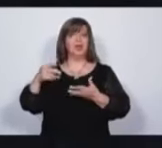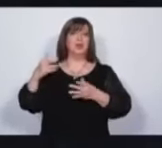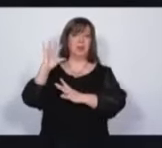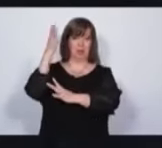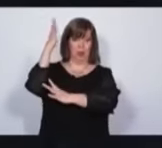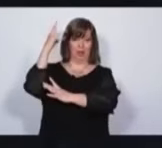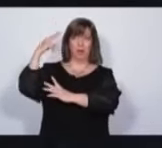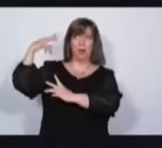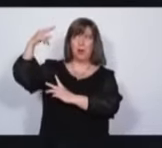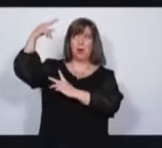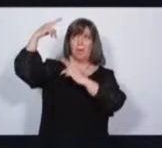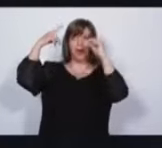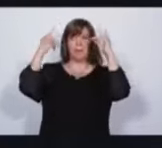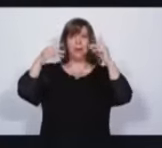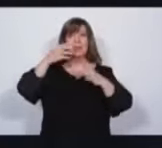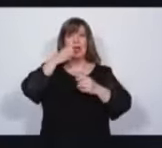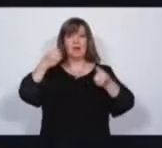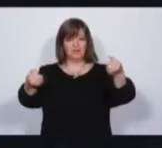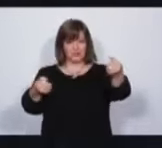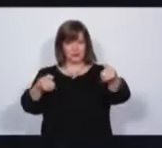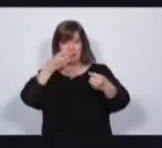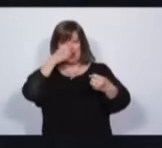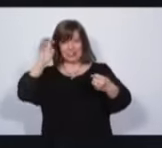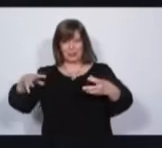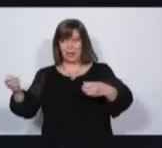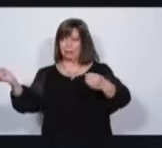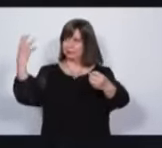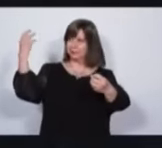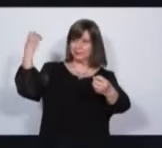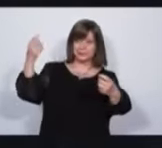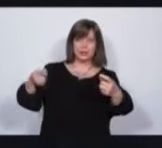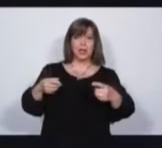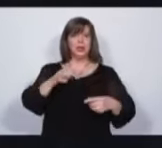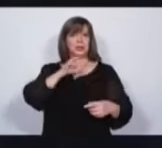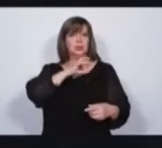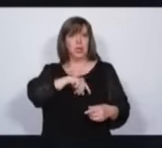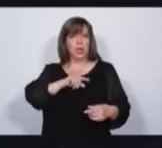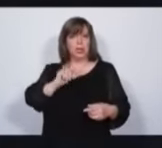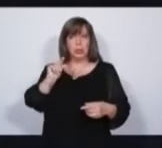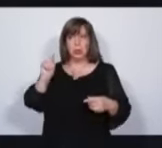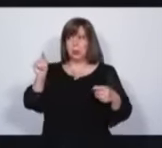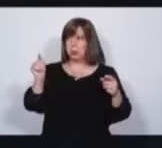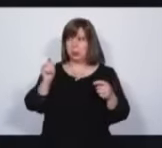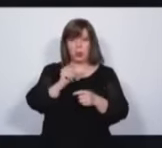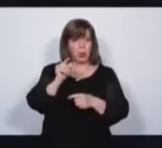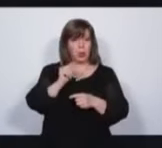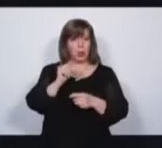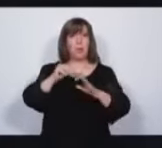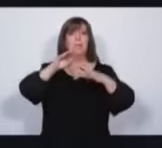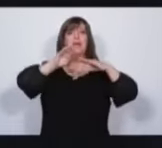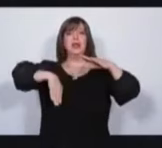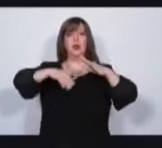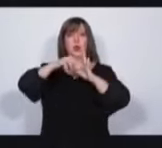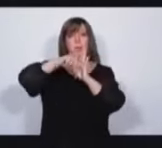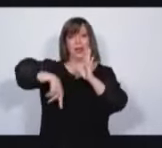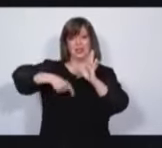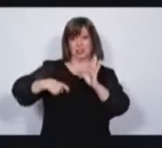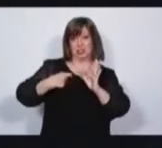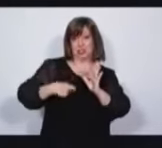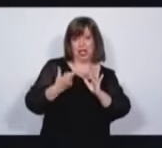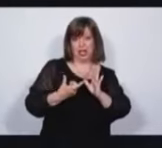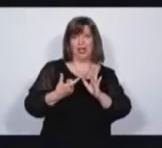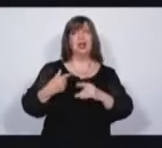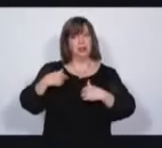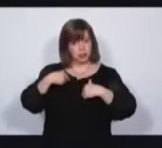los árboles, levantan la basura, limpian las acequias y que tienen el salario por debajo de lo que es un plan social. Nosotros para